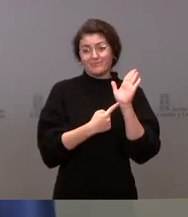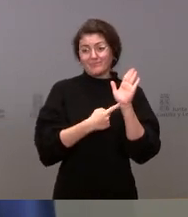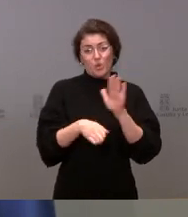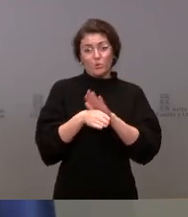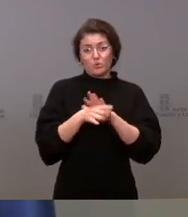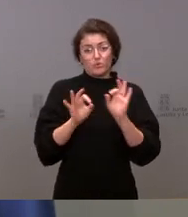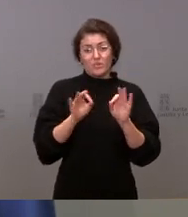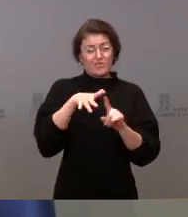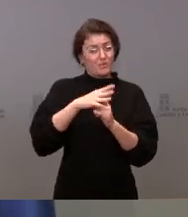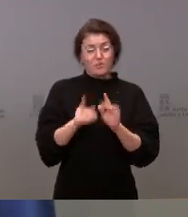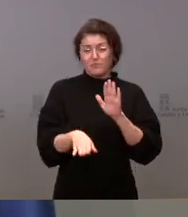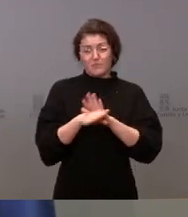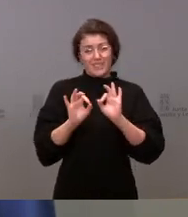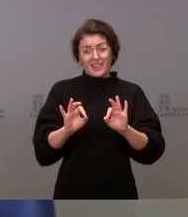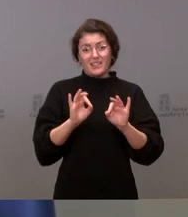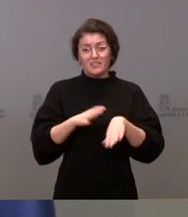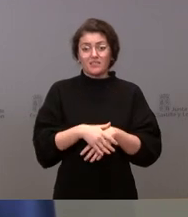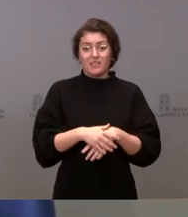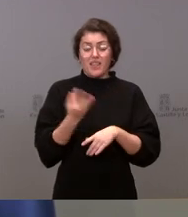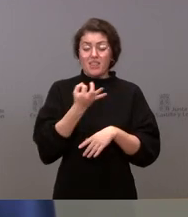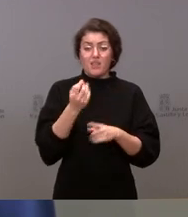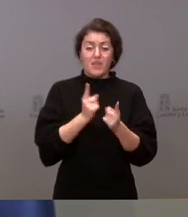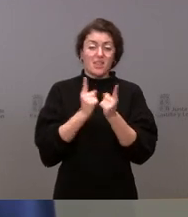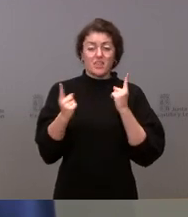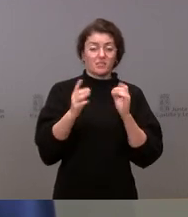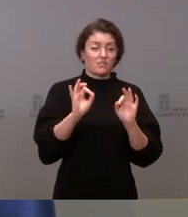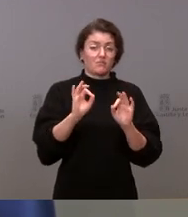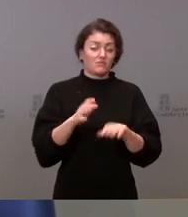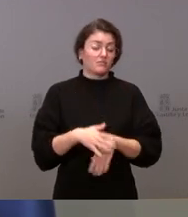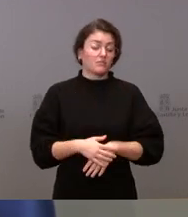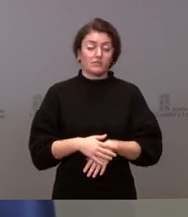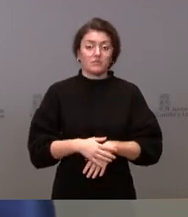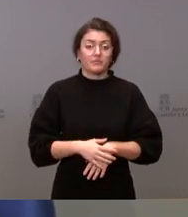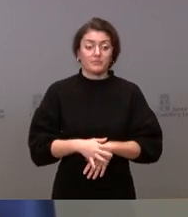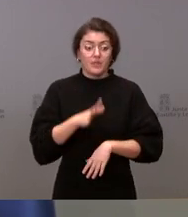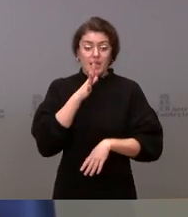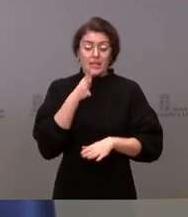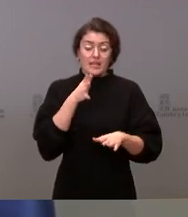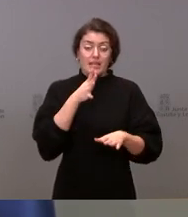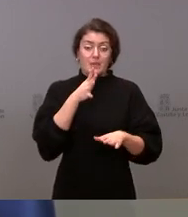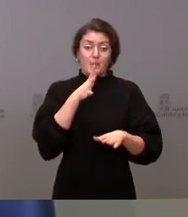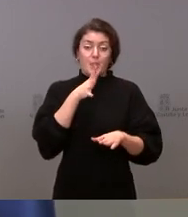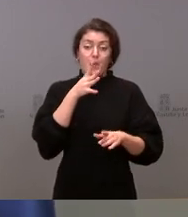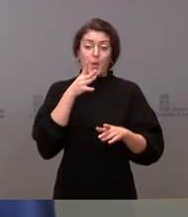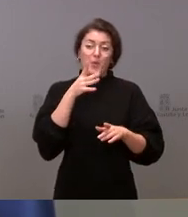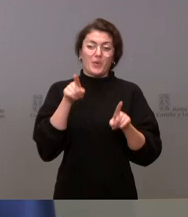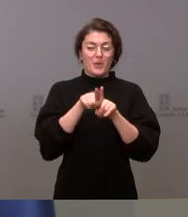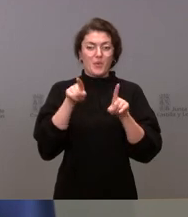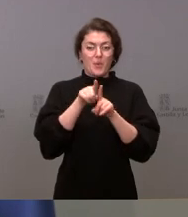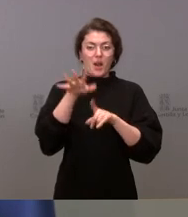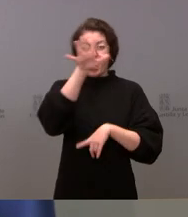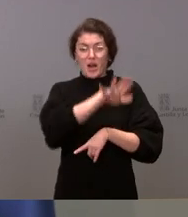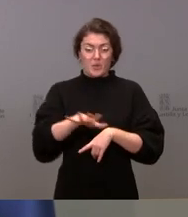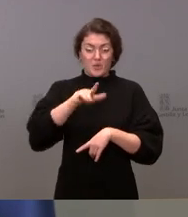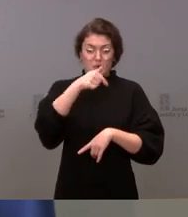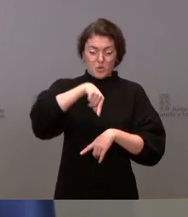hay que mantener la distancia hay que mantener la seguridad ¿hay marco autonómico? ¿vamos a decretar medidas adicionales resistivas? no